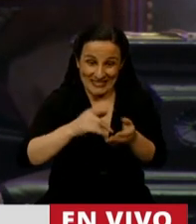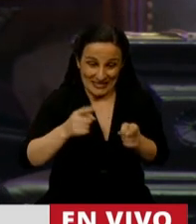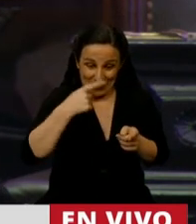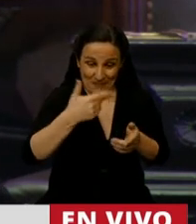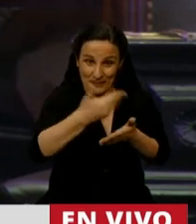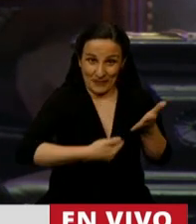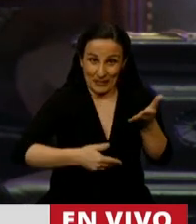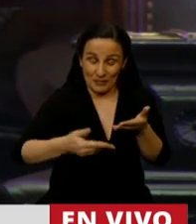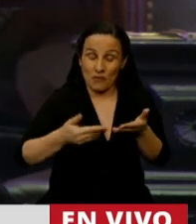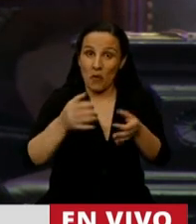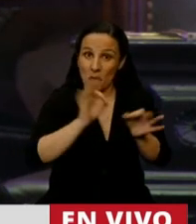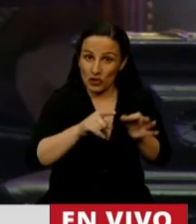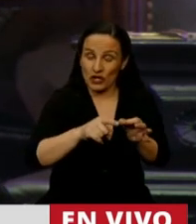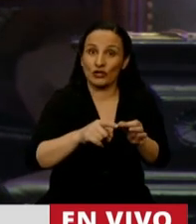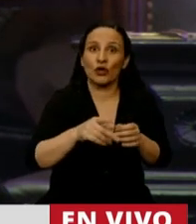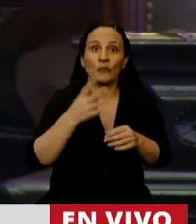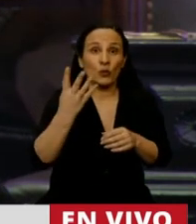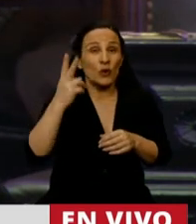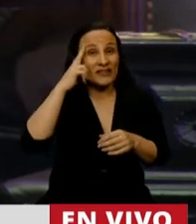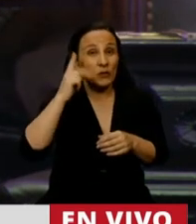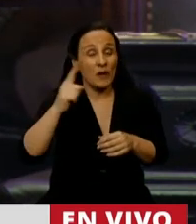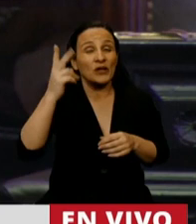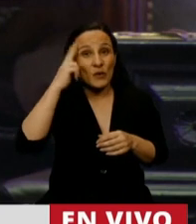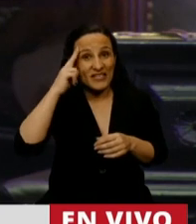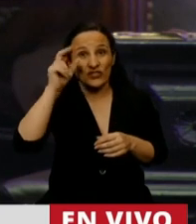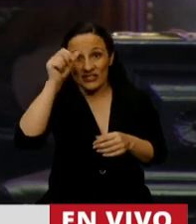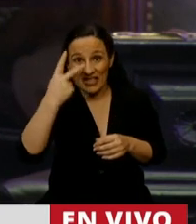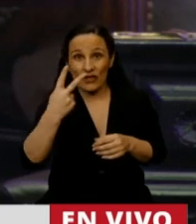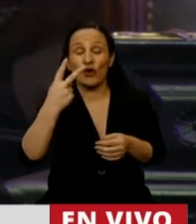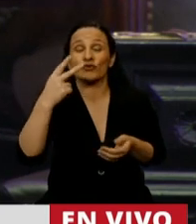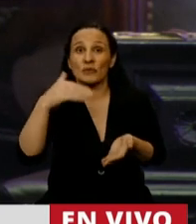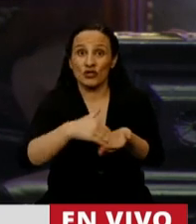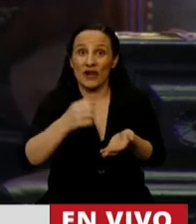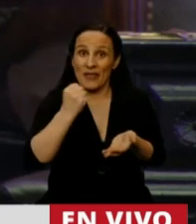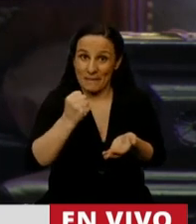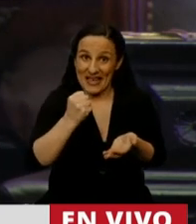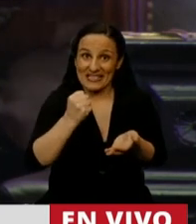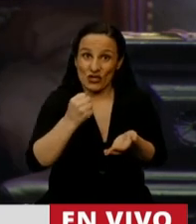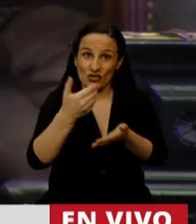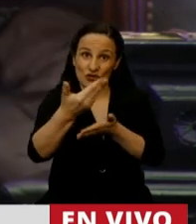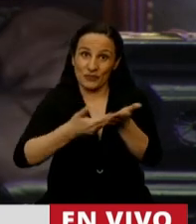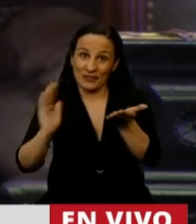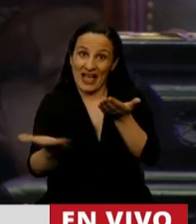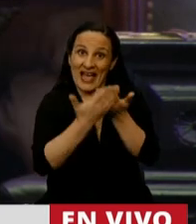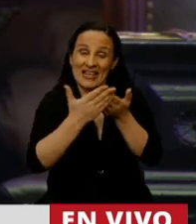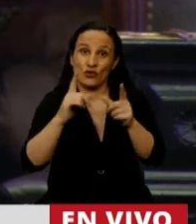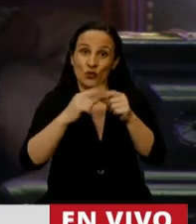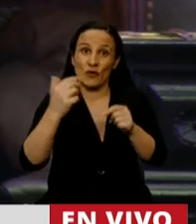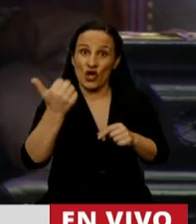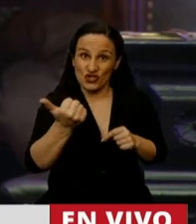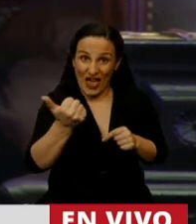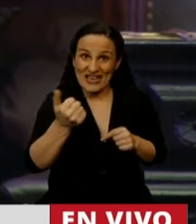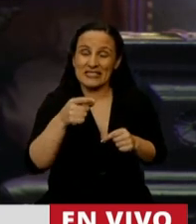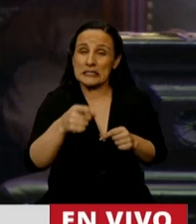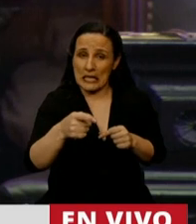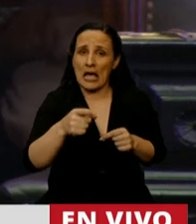tratando. Ahí están los 49.962 millones de pesos que en la planilla anexa 6 están